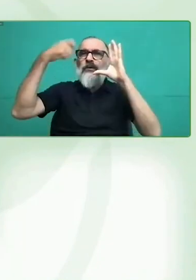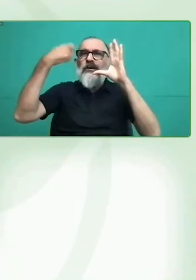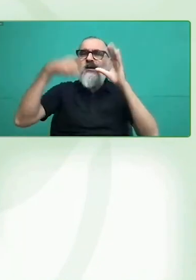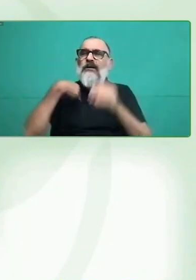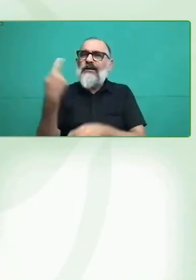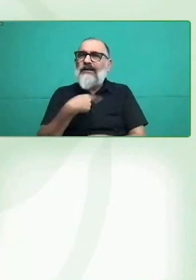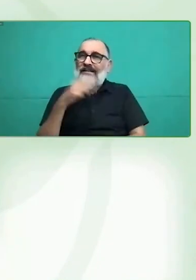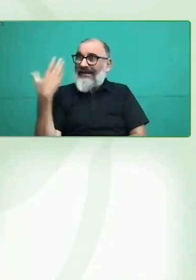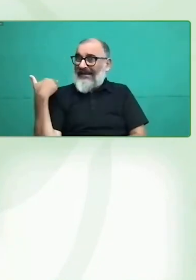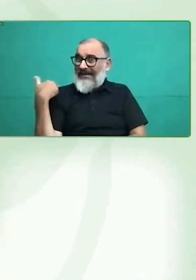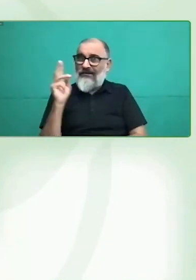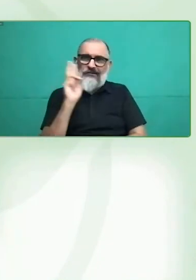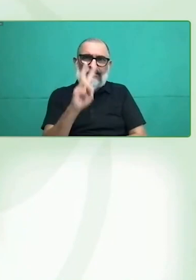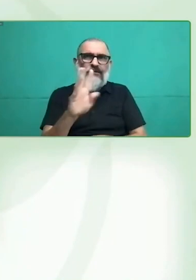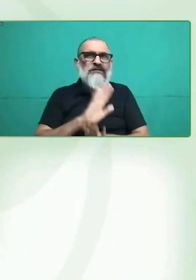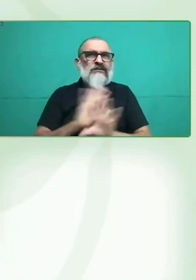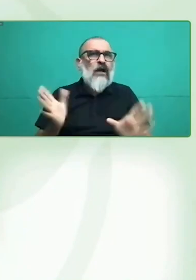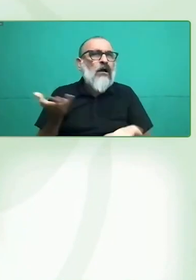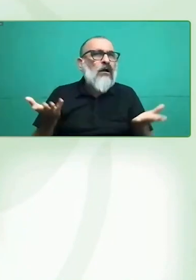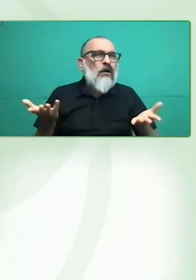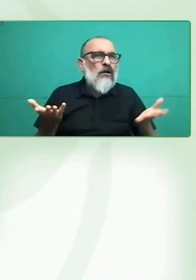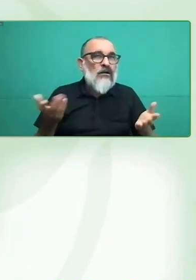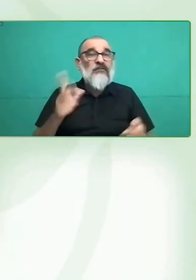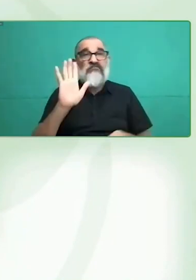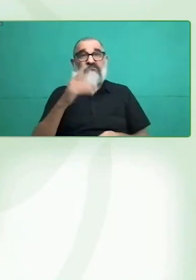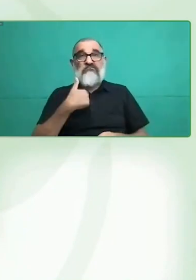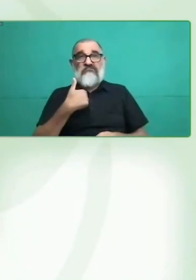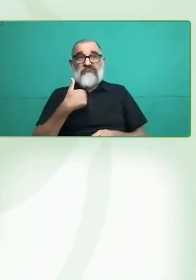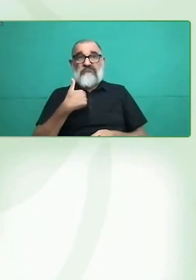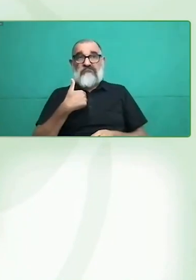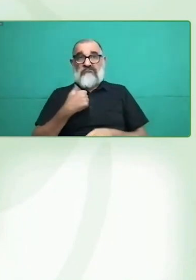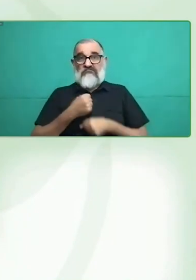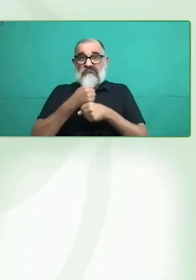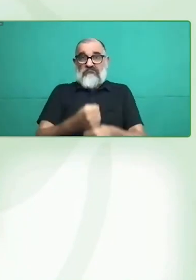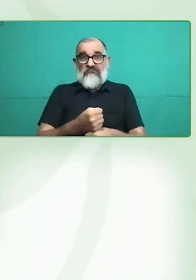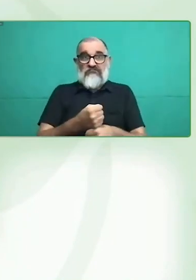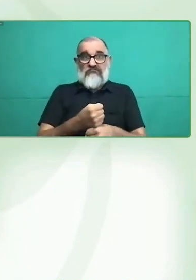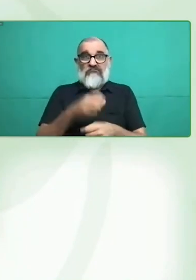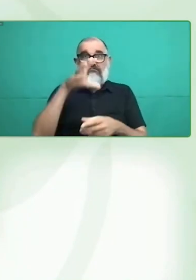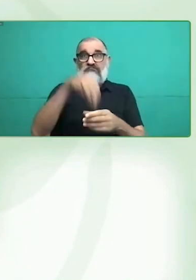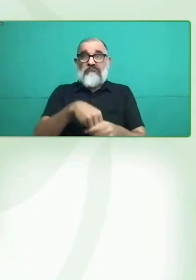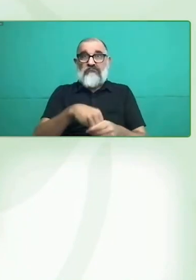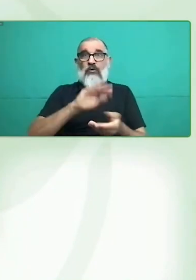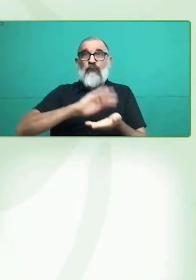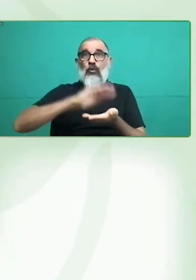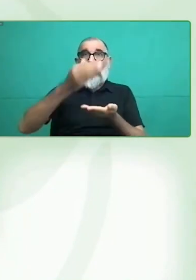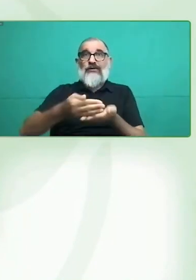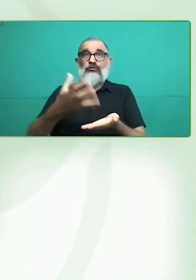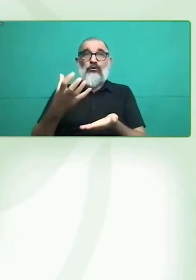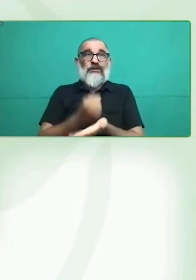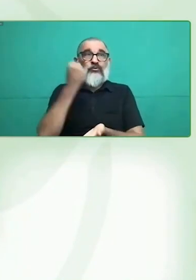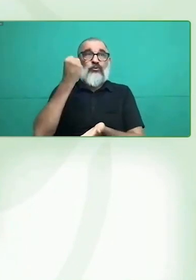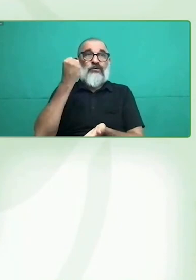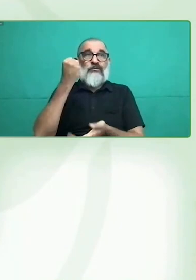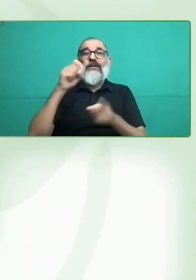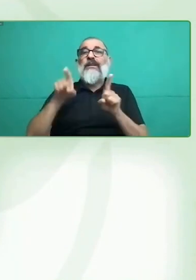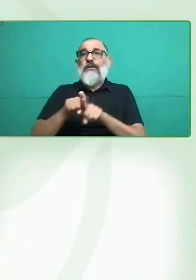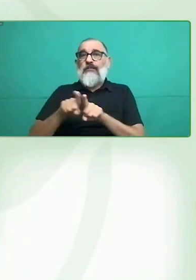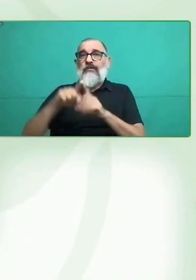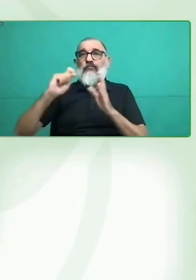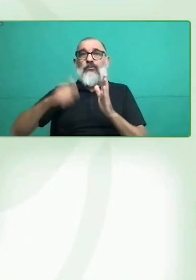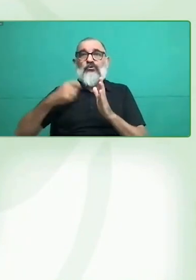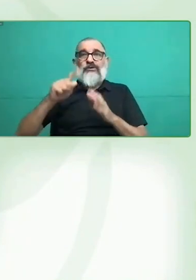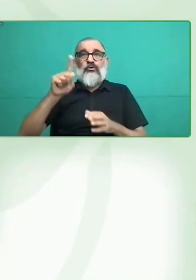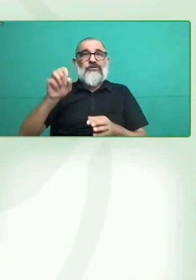directora ejecutiva, ¿cómo estamos desarrollando en Fundación Descúbreme iniciativas que promueven los cambios que están